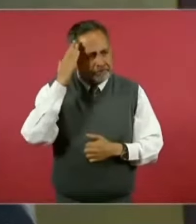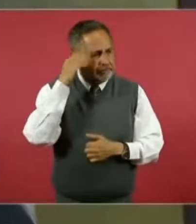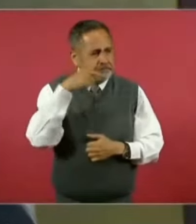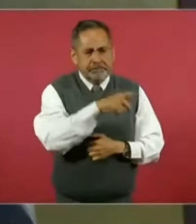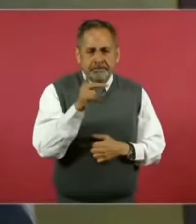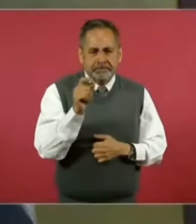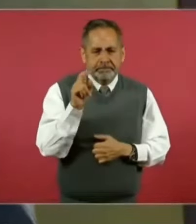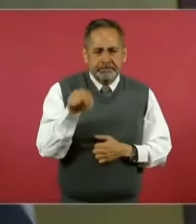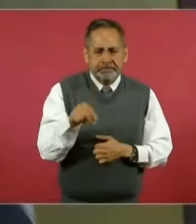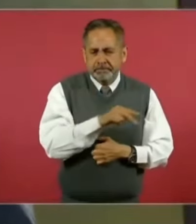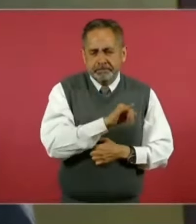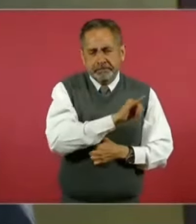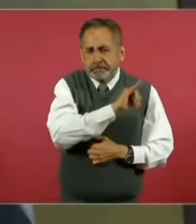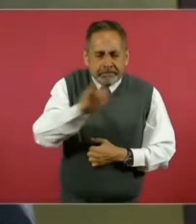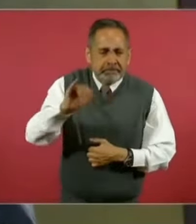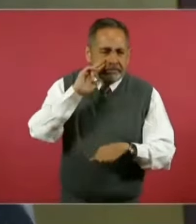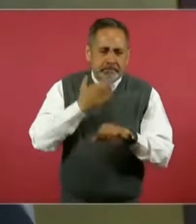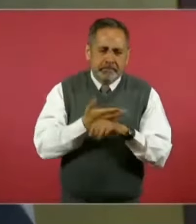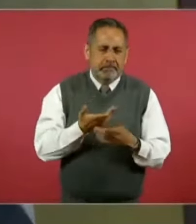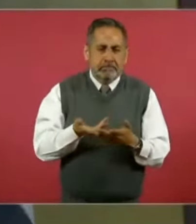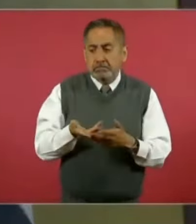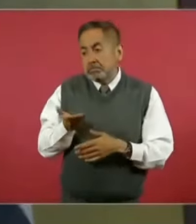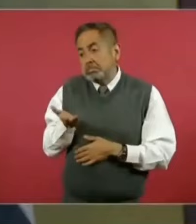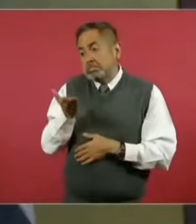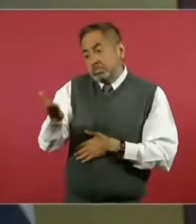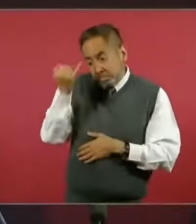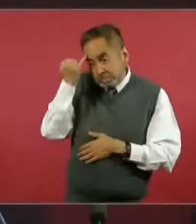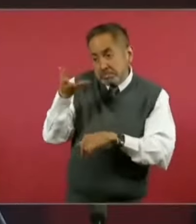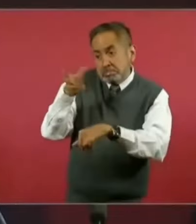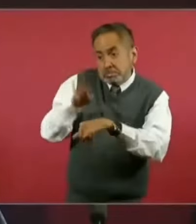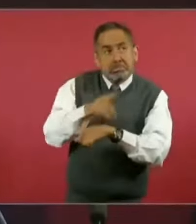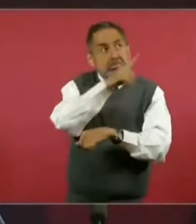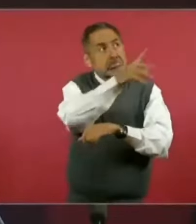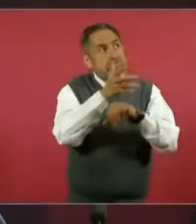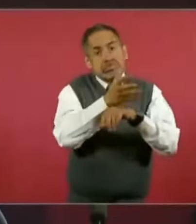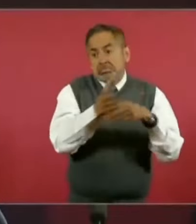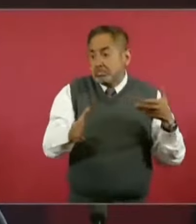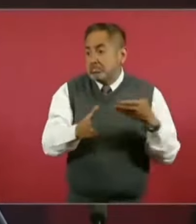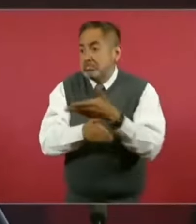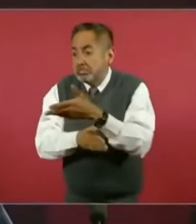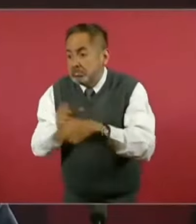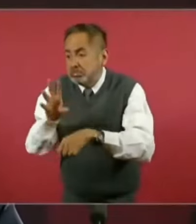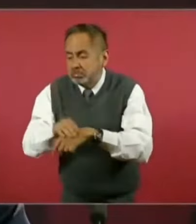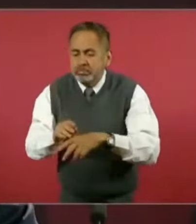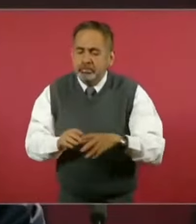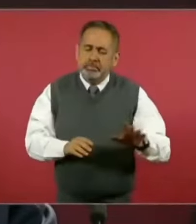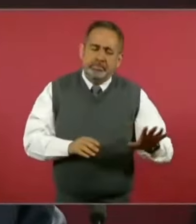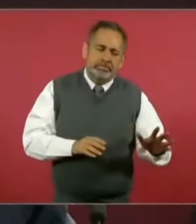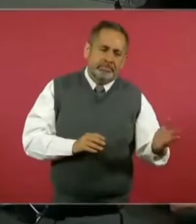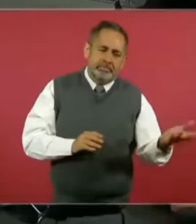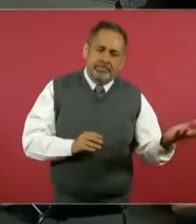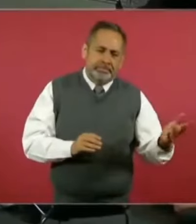del PAN de estar planteando este tipo de cosas que